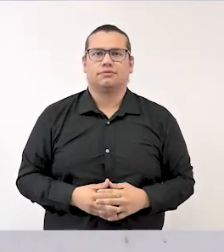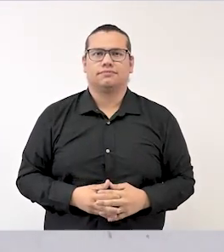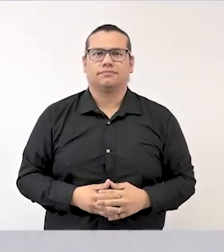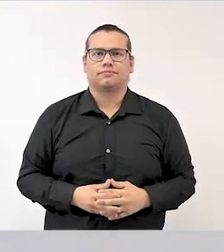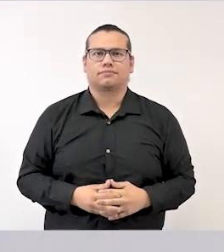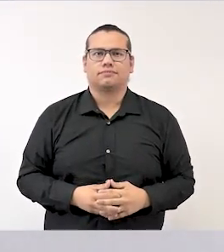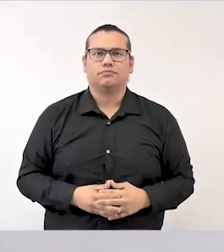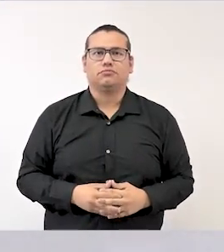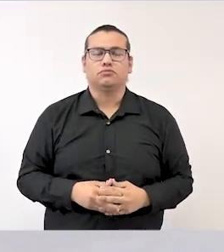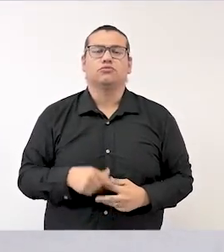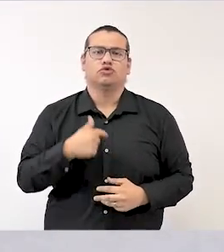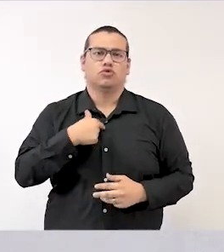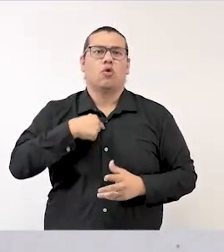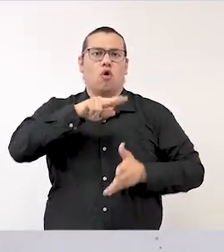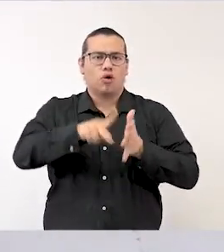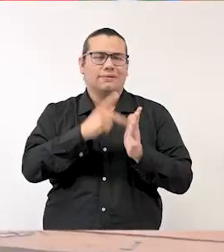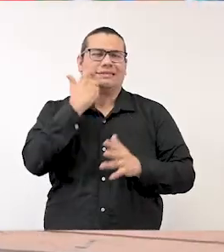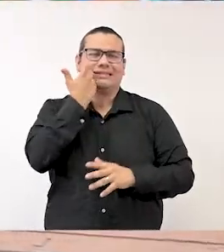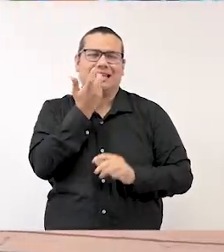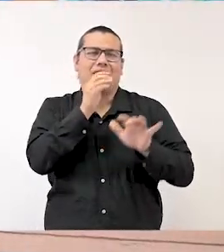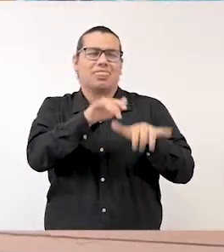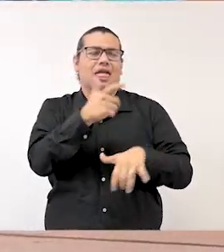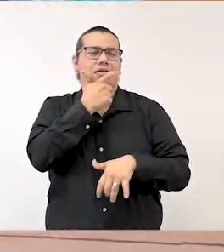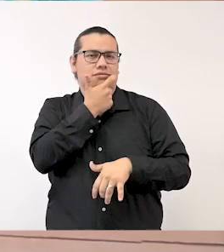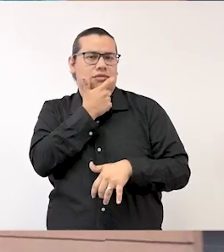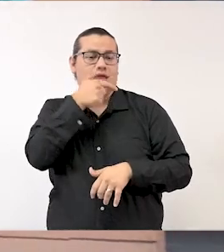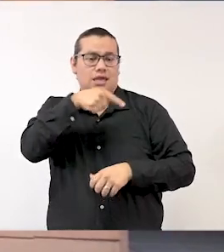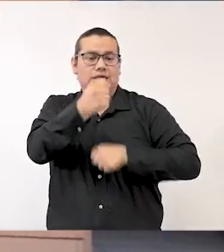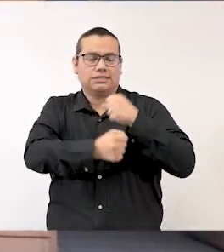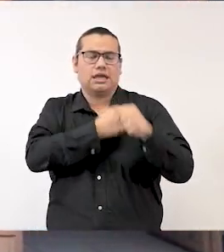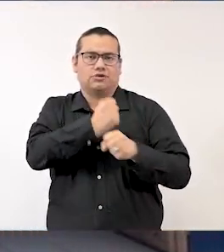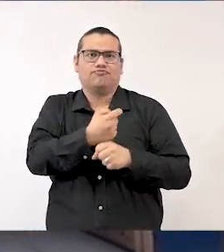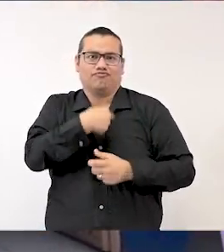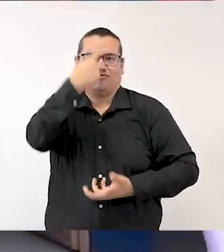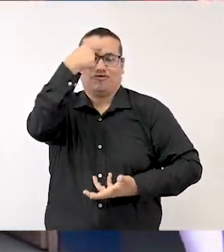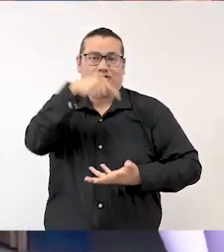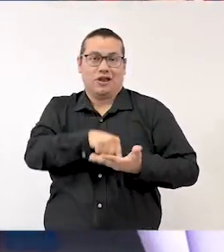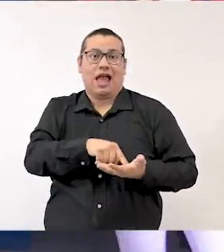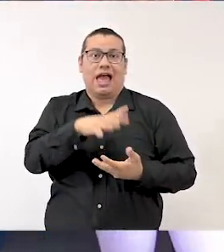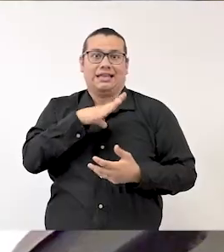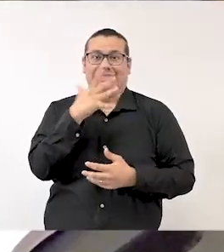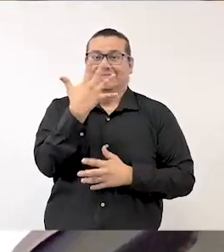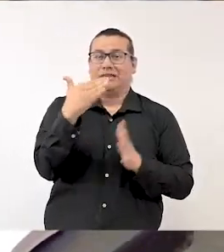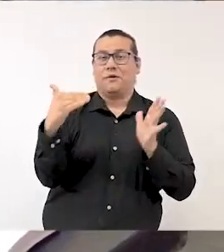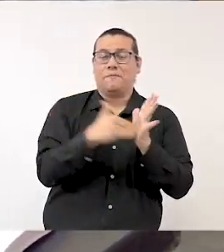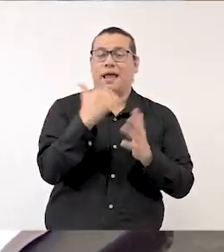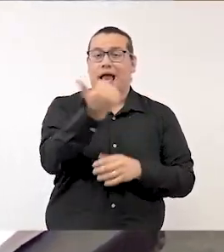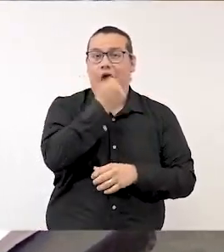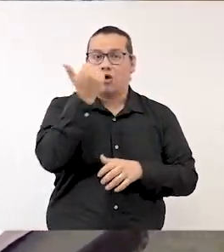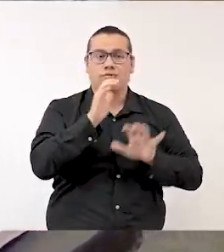Quiero retomar mi inglés, así que este año pienso que voy a ser una de las más de 5.000 estudiantes del CELE.